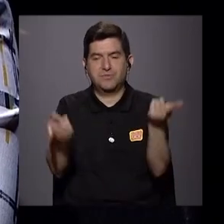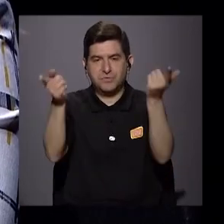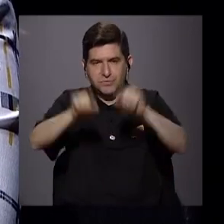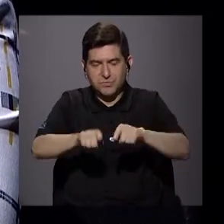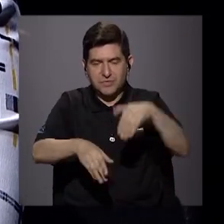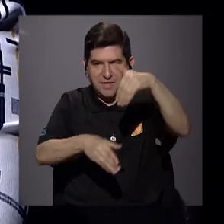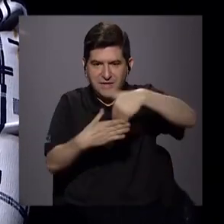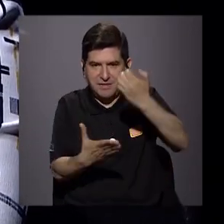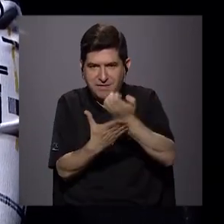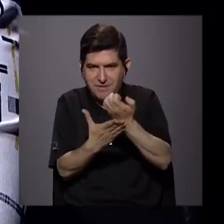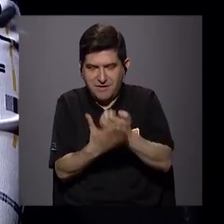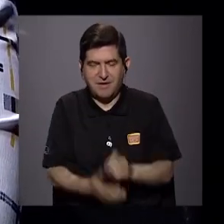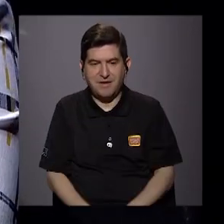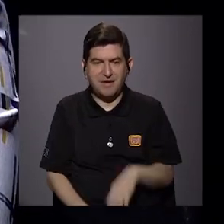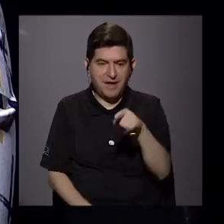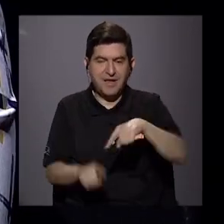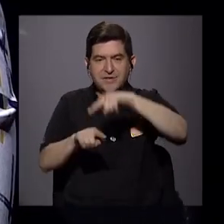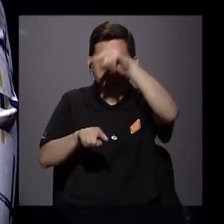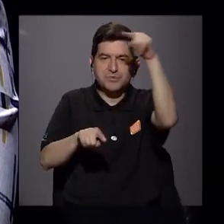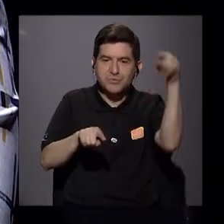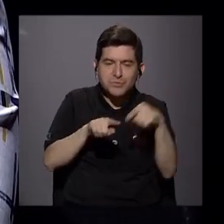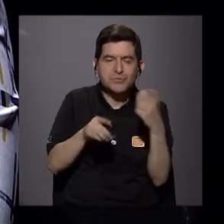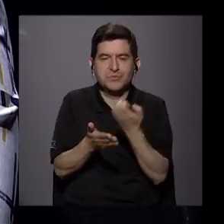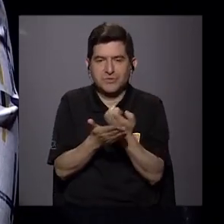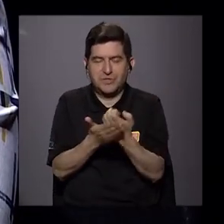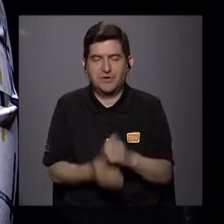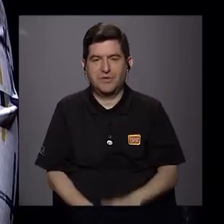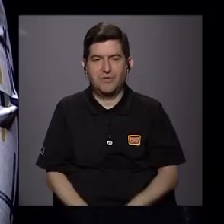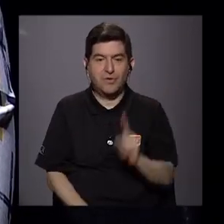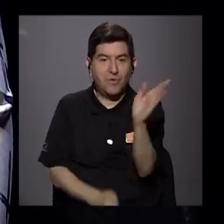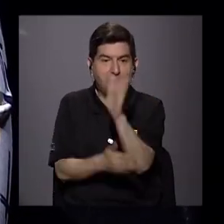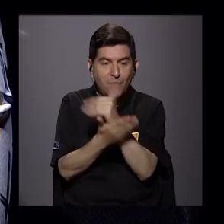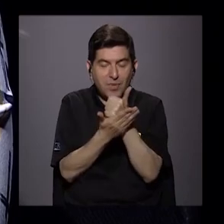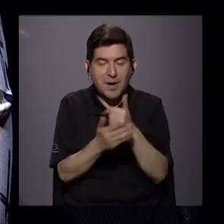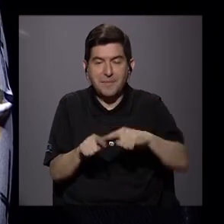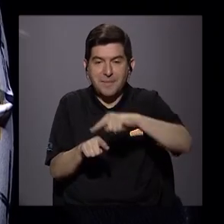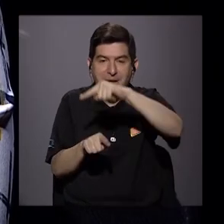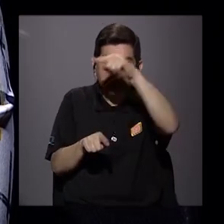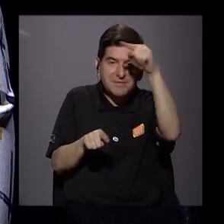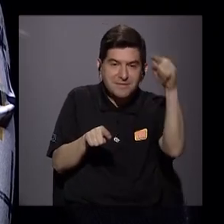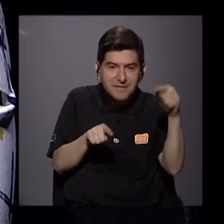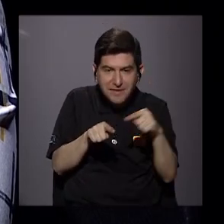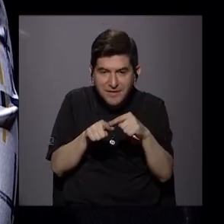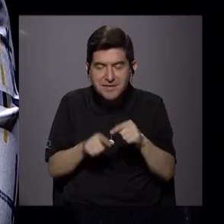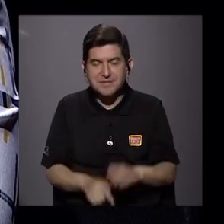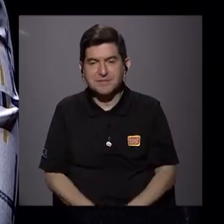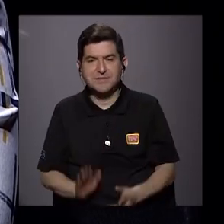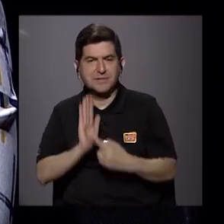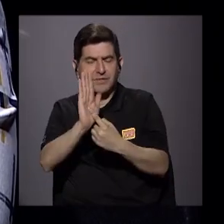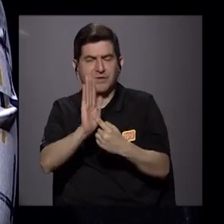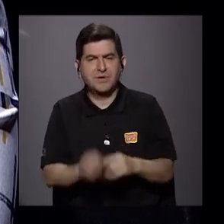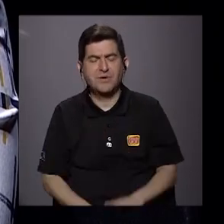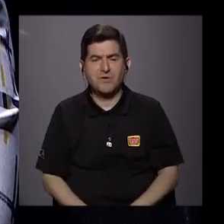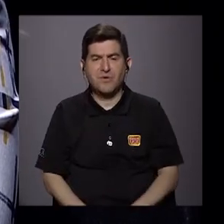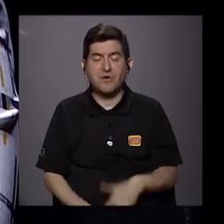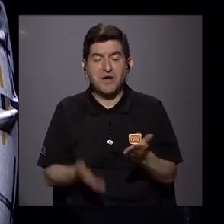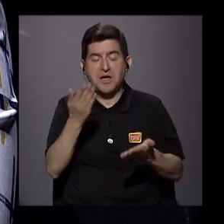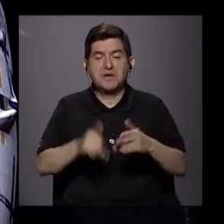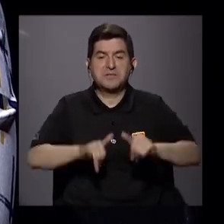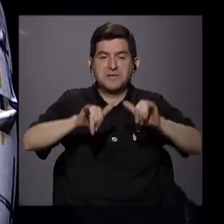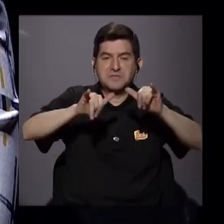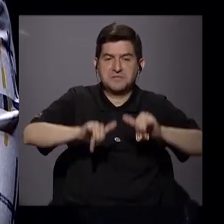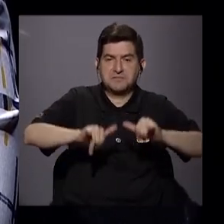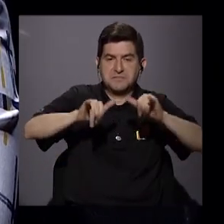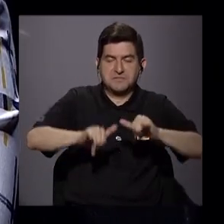economía, que eso es, digamos, que tiene que ver con el ciclo económico. Una parte de ese ciclo puede estar expresado en la estacionalidad.